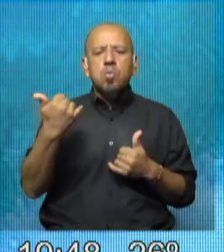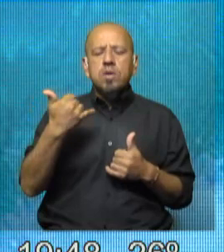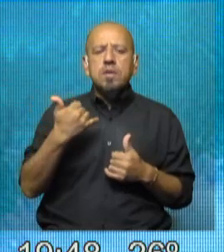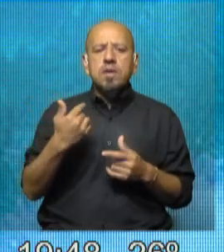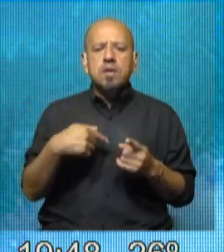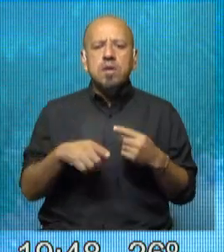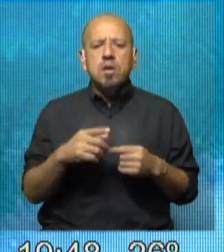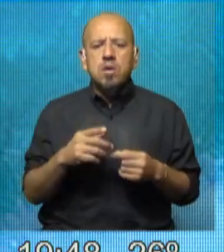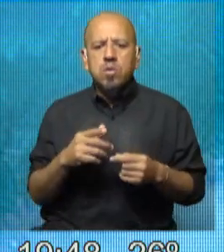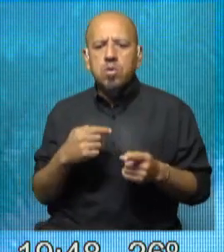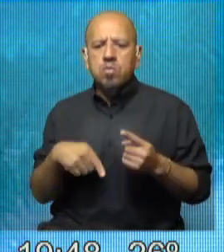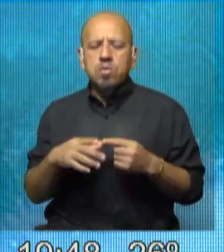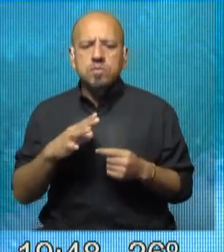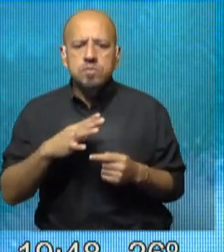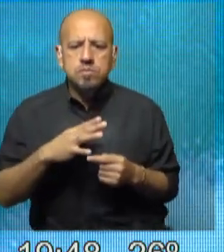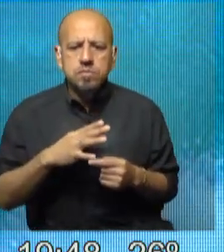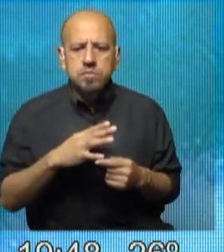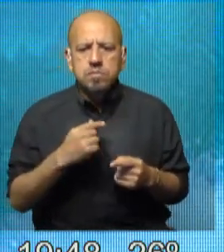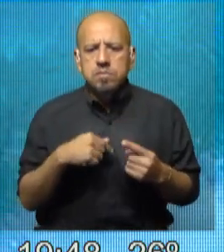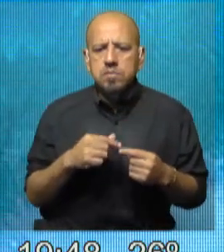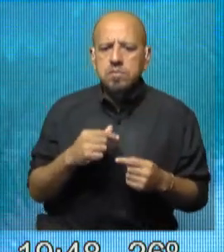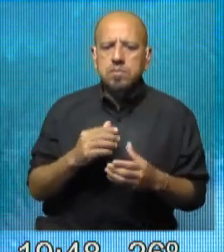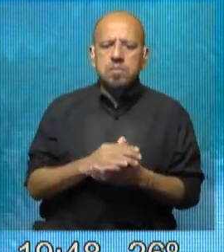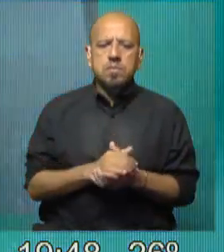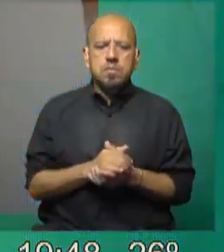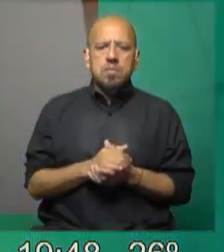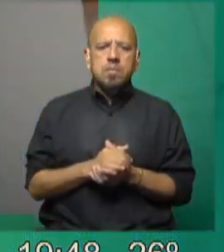que se han visto afectadas las costas de nuestro país.